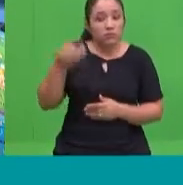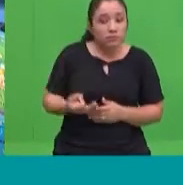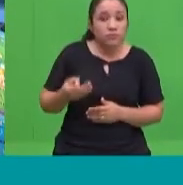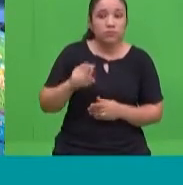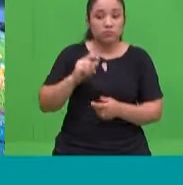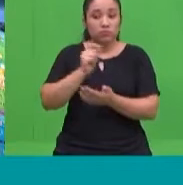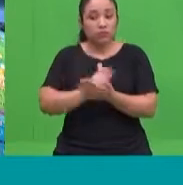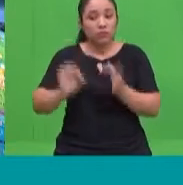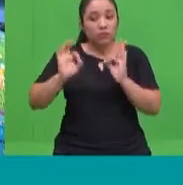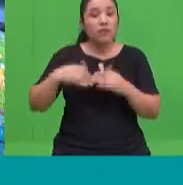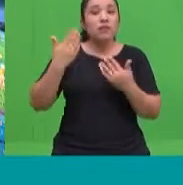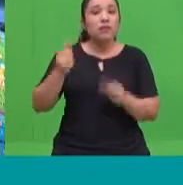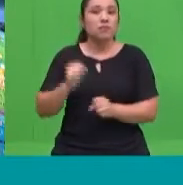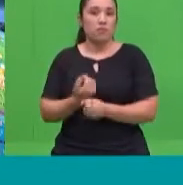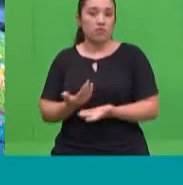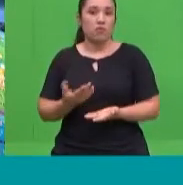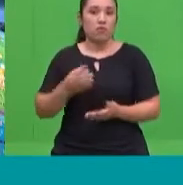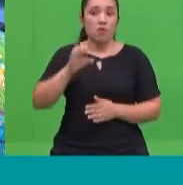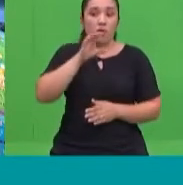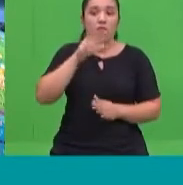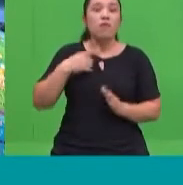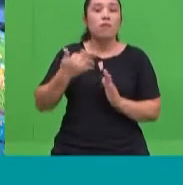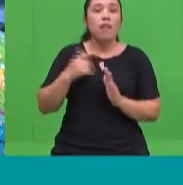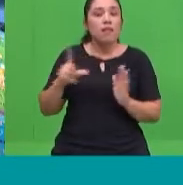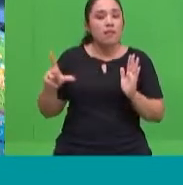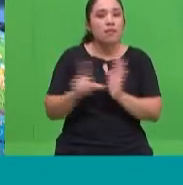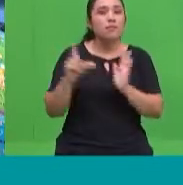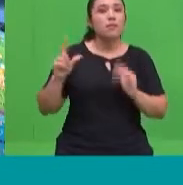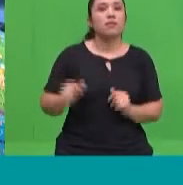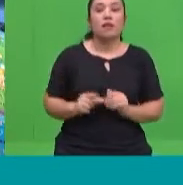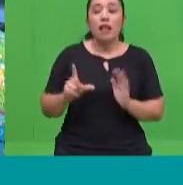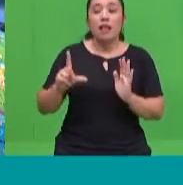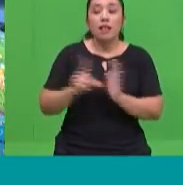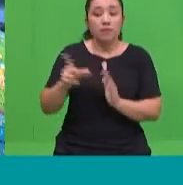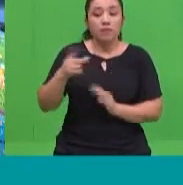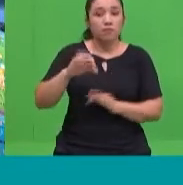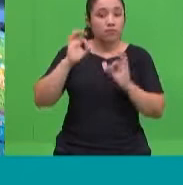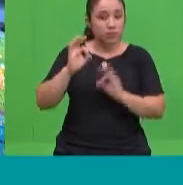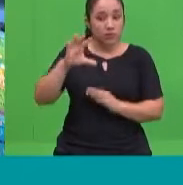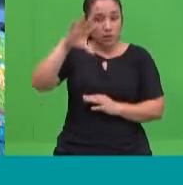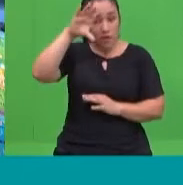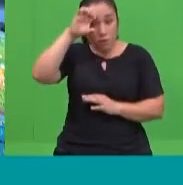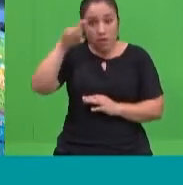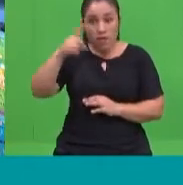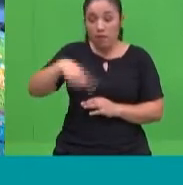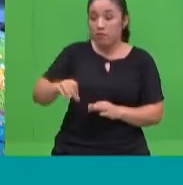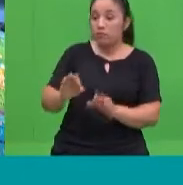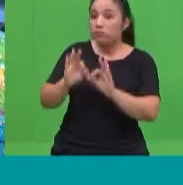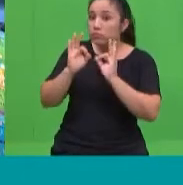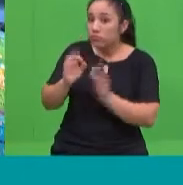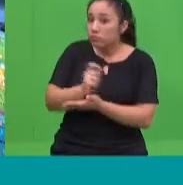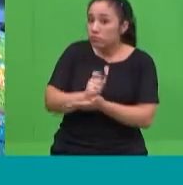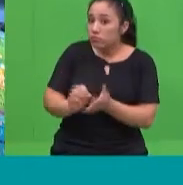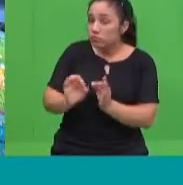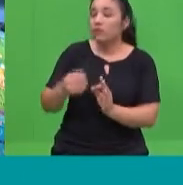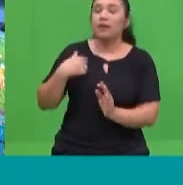¿Los límites siempre presentes? Los límites siempre presentes. recordar siempre que los padres son los padres y los